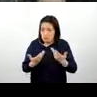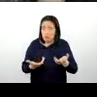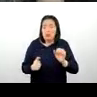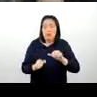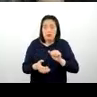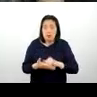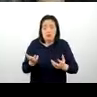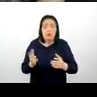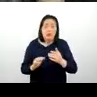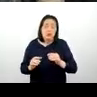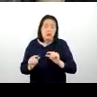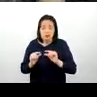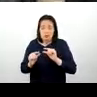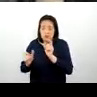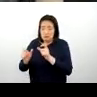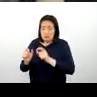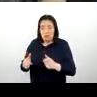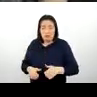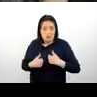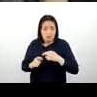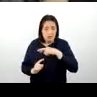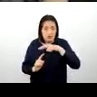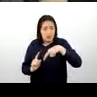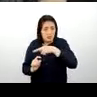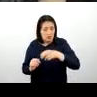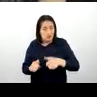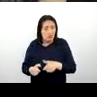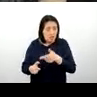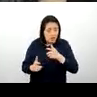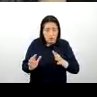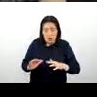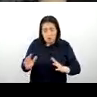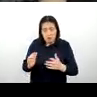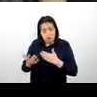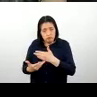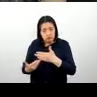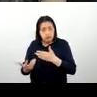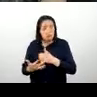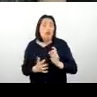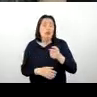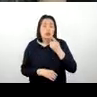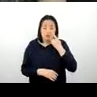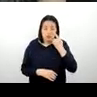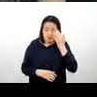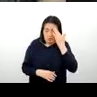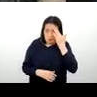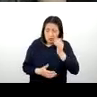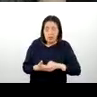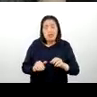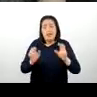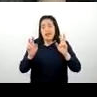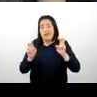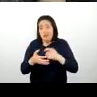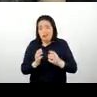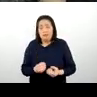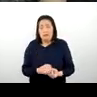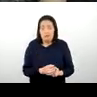población que vive alrededor de ella y también conociendo un poquito más el tema de la flora y